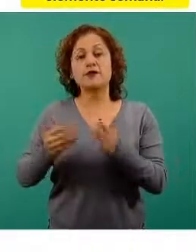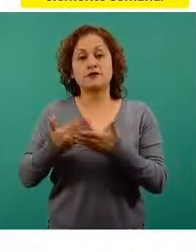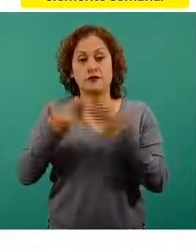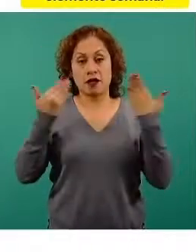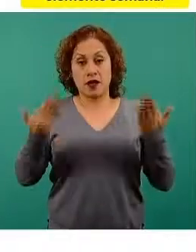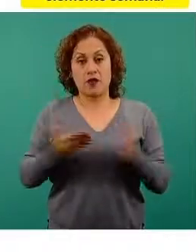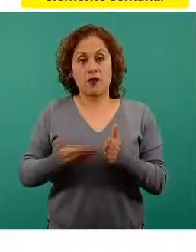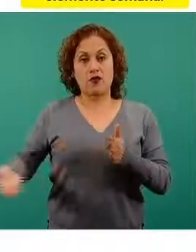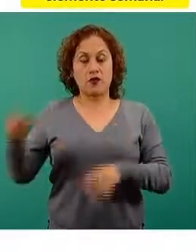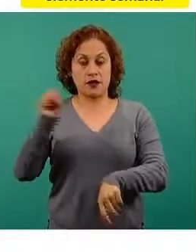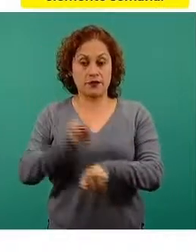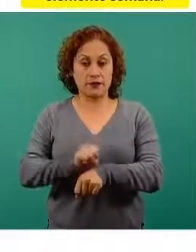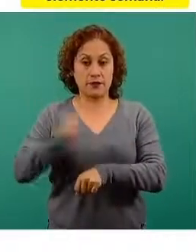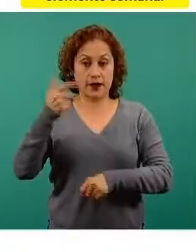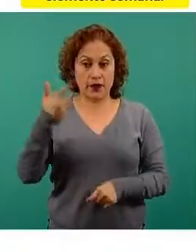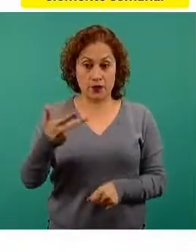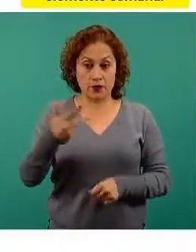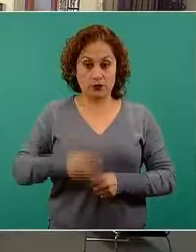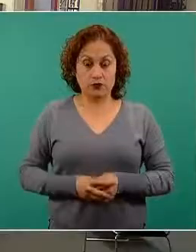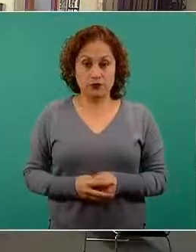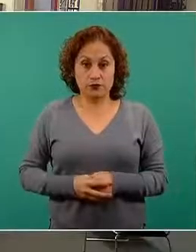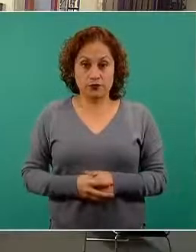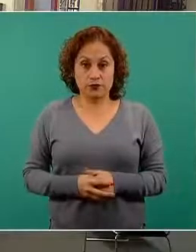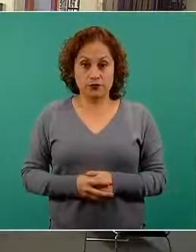semana en 8 por ciento.